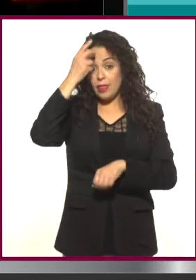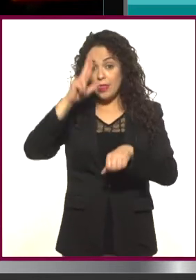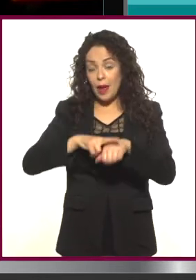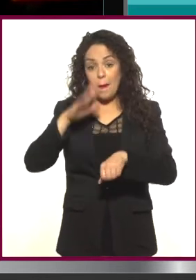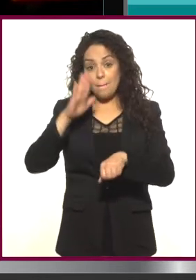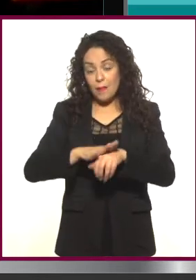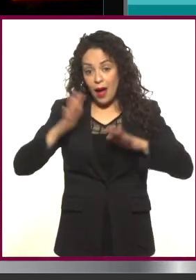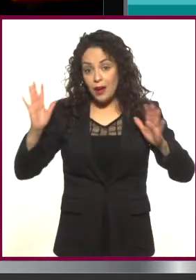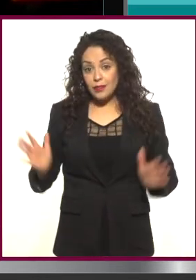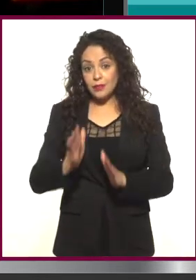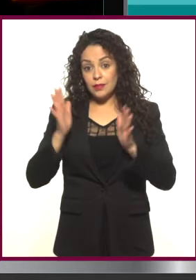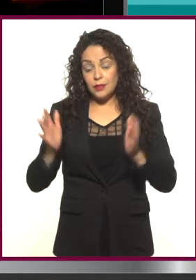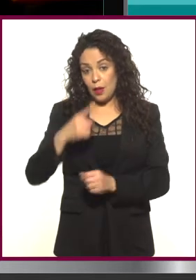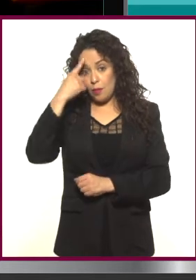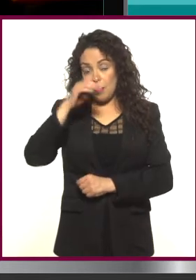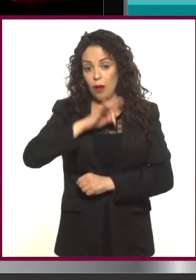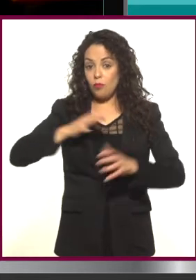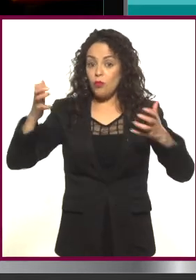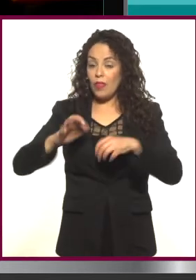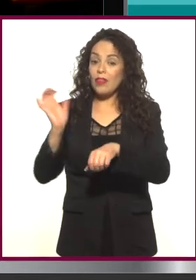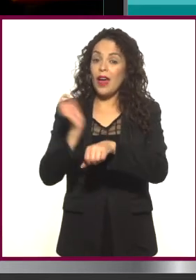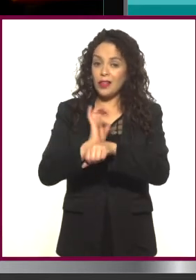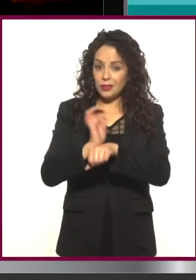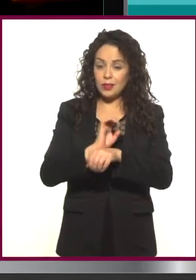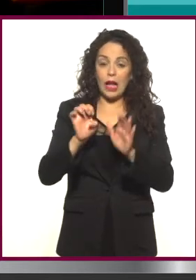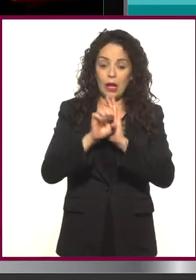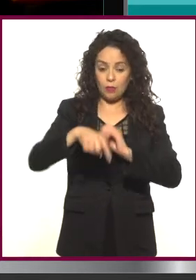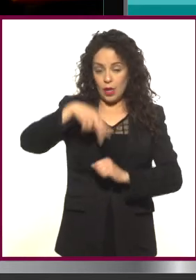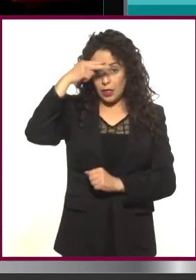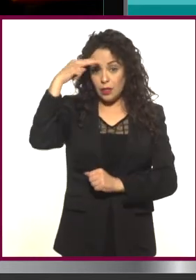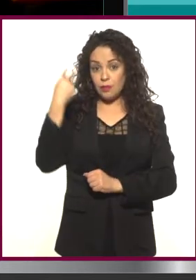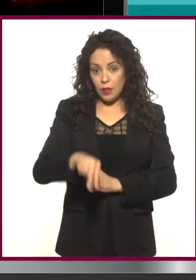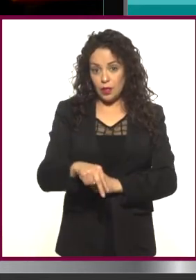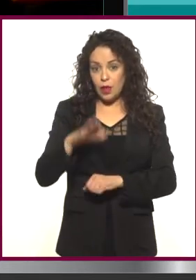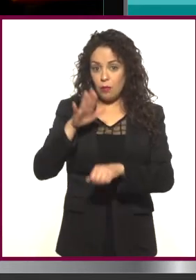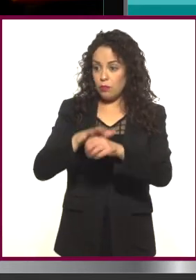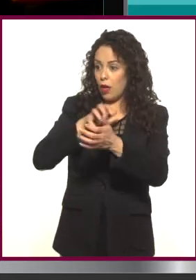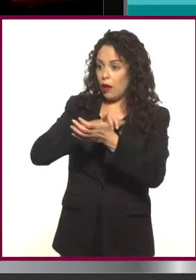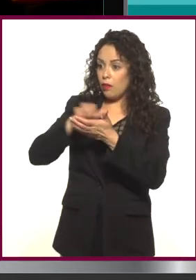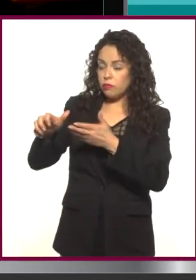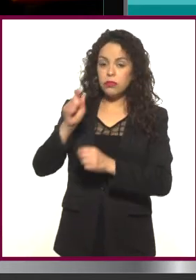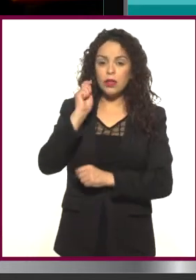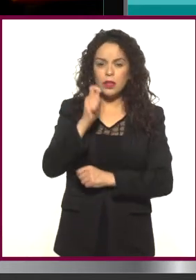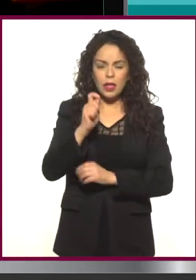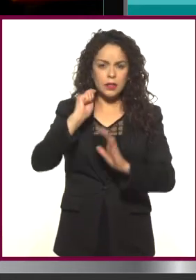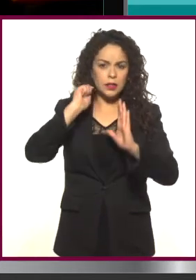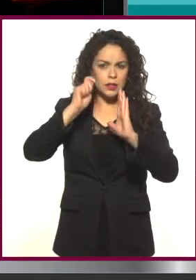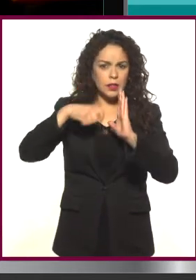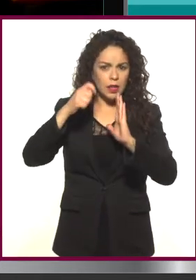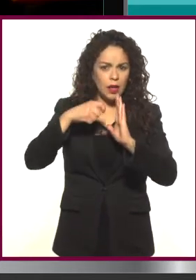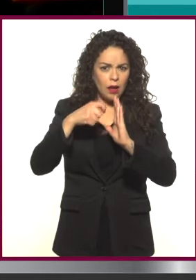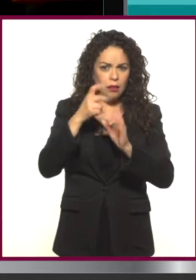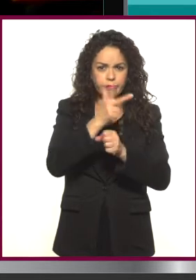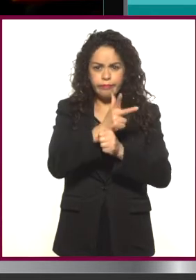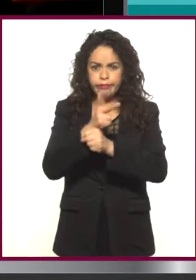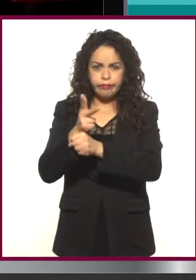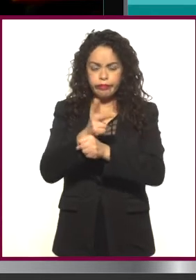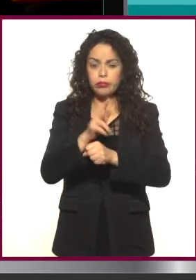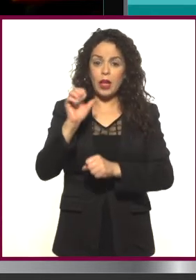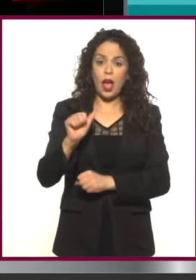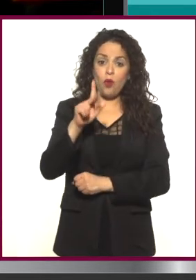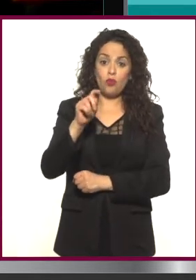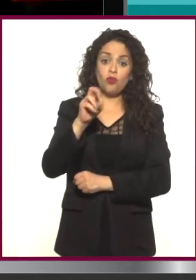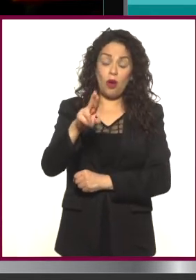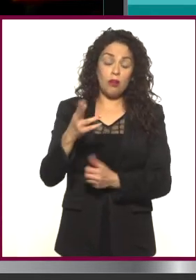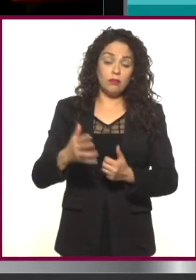directores, en particular en México, ¿no? Donde la gran mayoría de las películas son, pues, cine de autor,